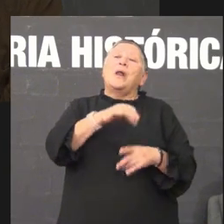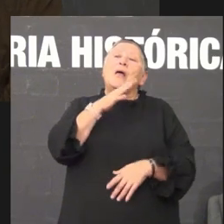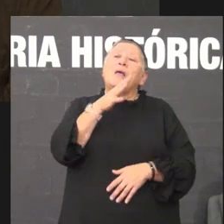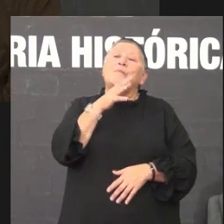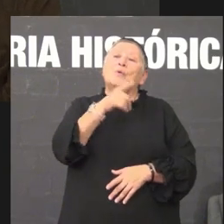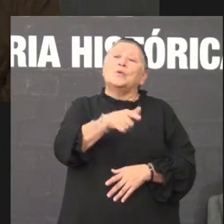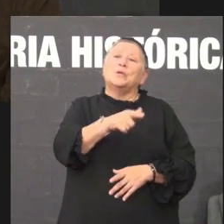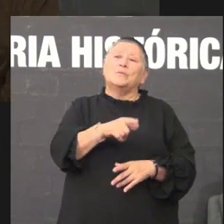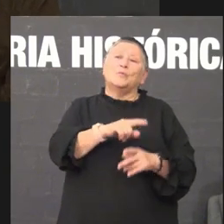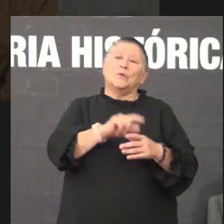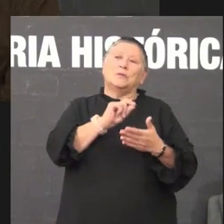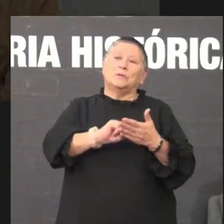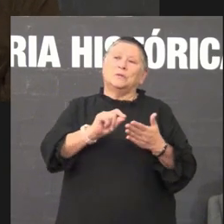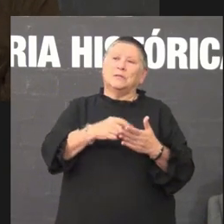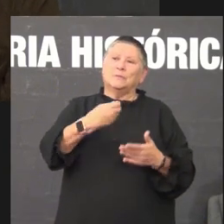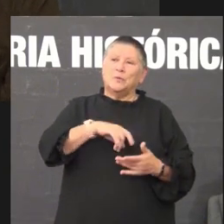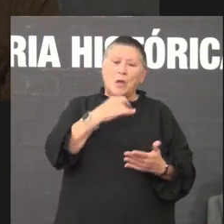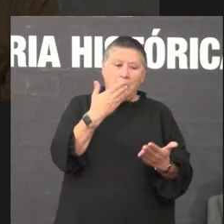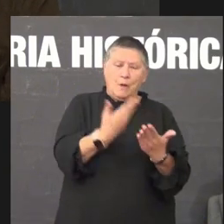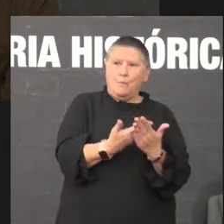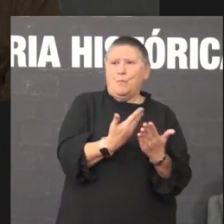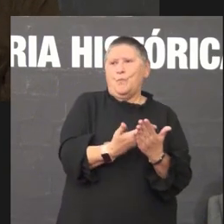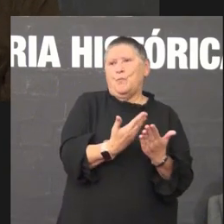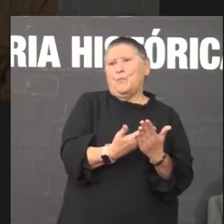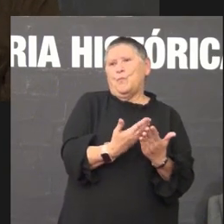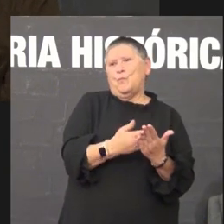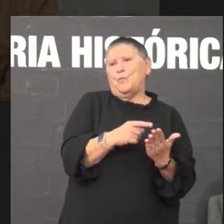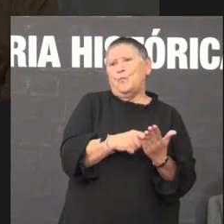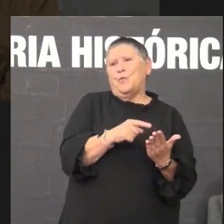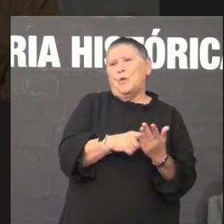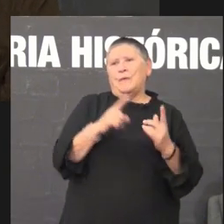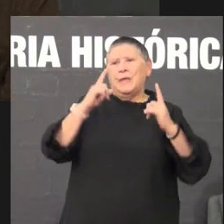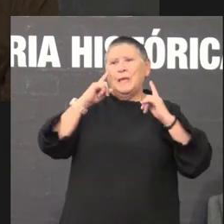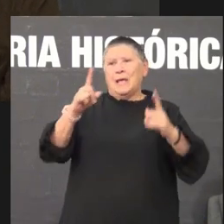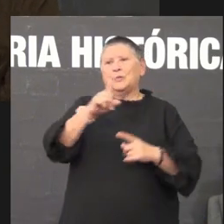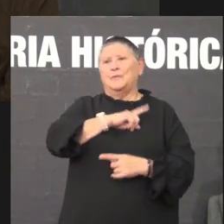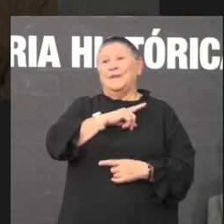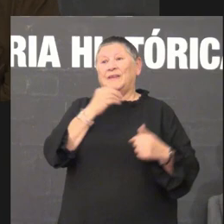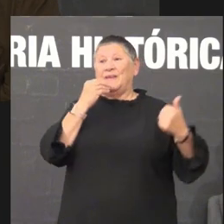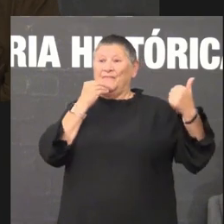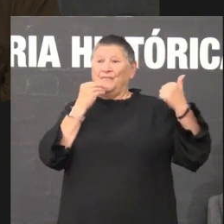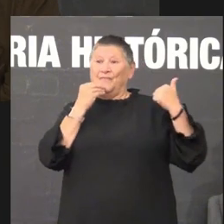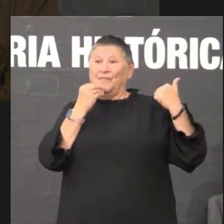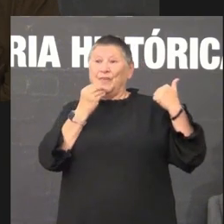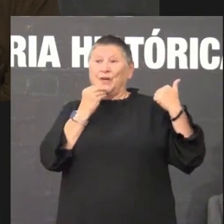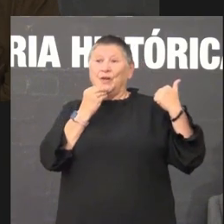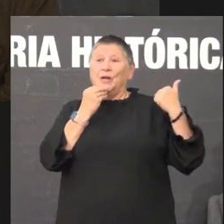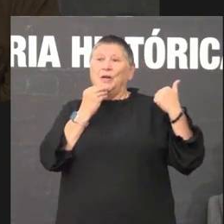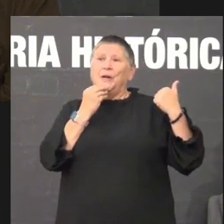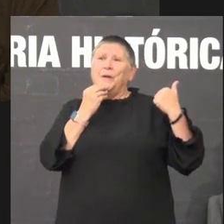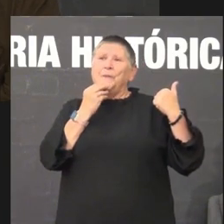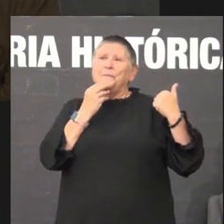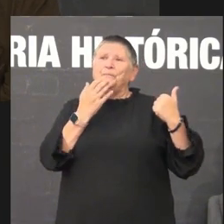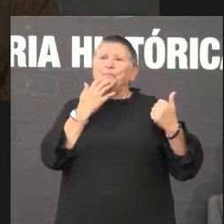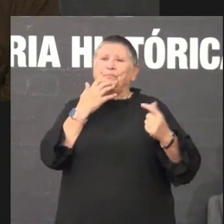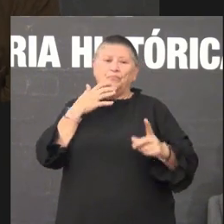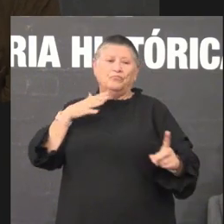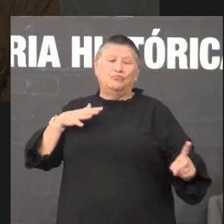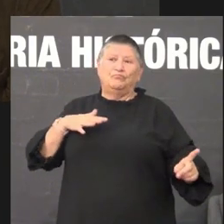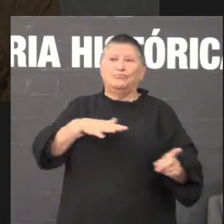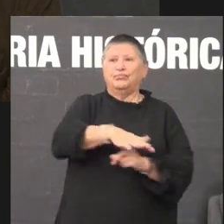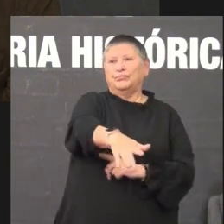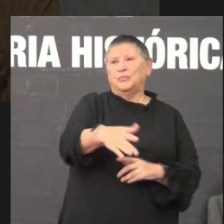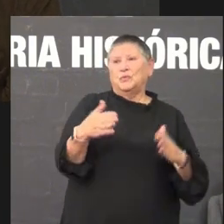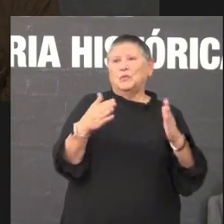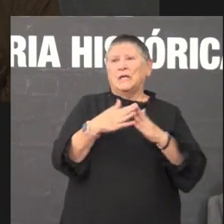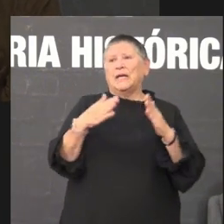Comunista Español e mesmo como probas de cargo nas causas militares en Ferrol pois eso cando sitiaban unha casa ou atopaban esa